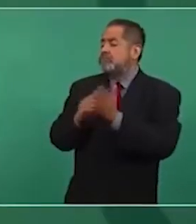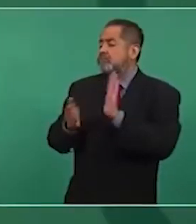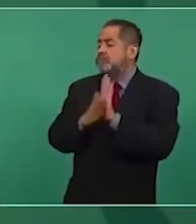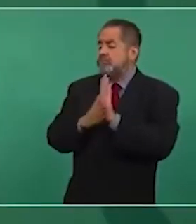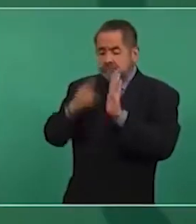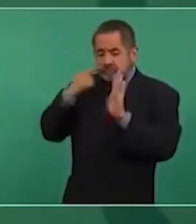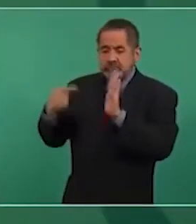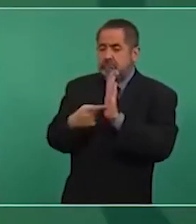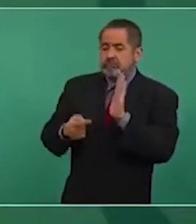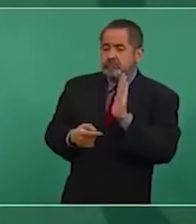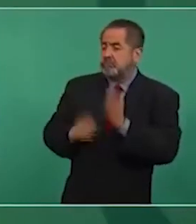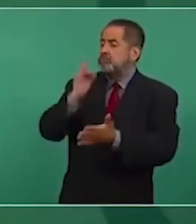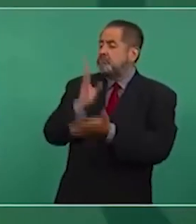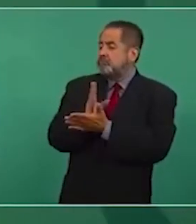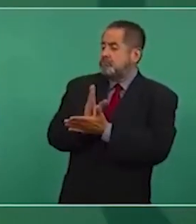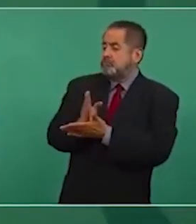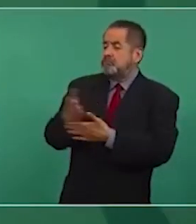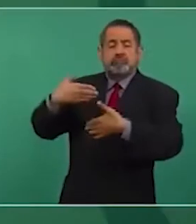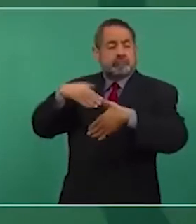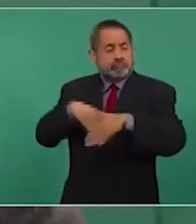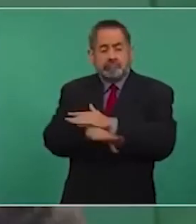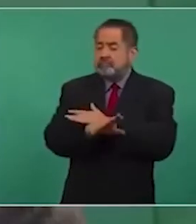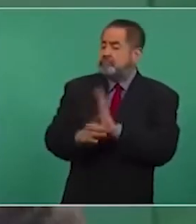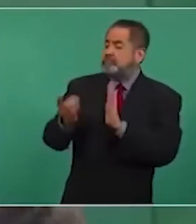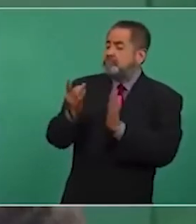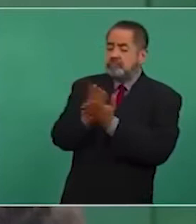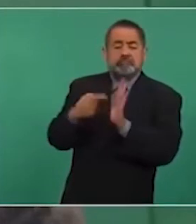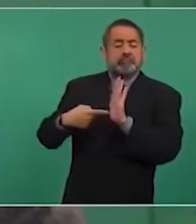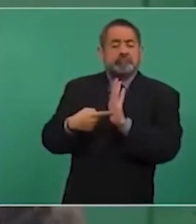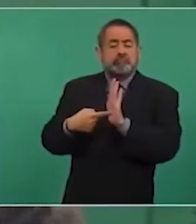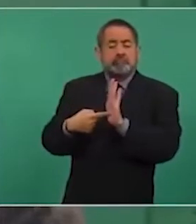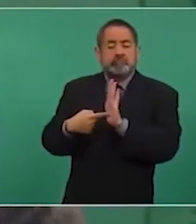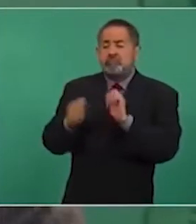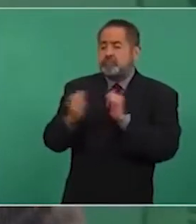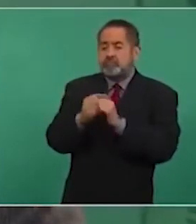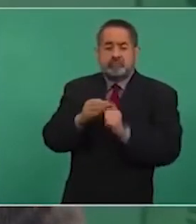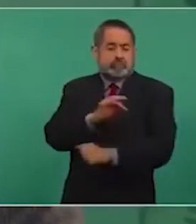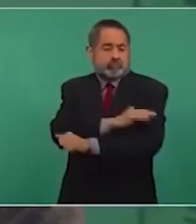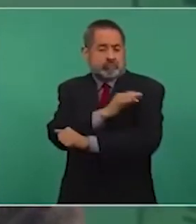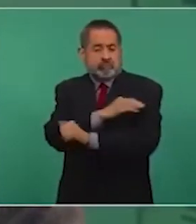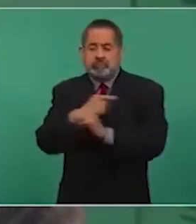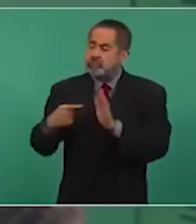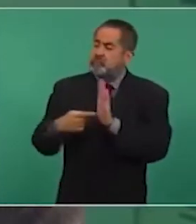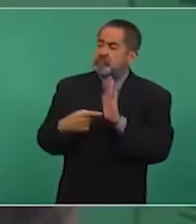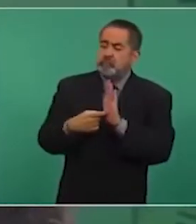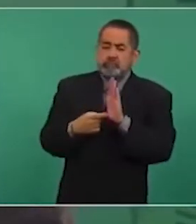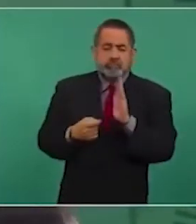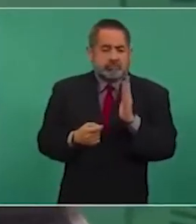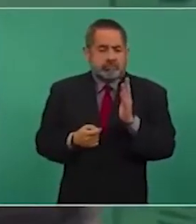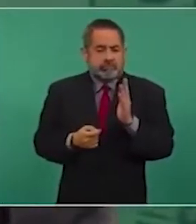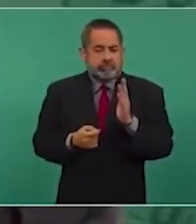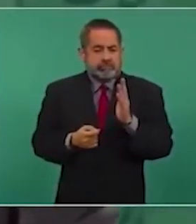solo van a poder ingresar quienes se han vacunado con